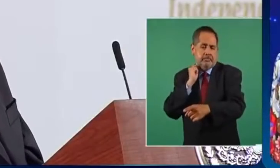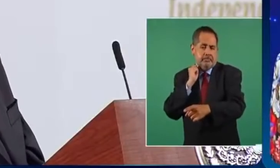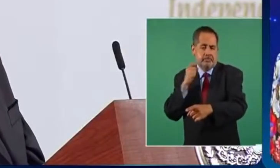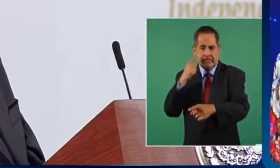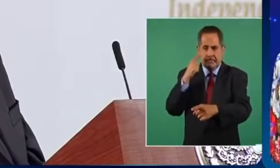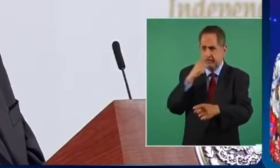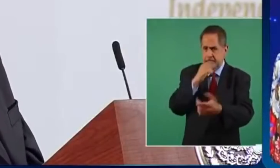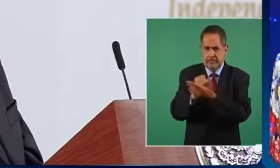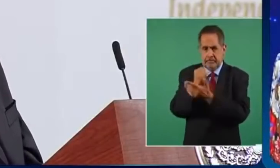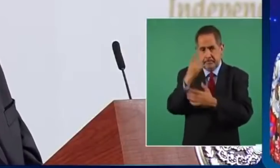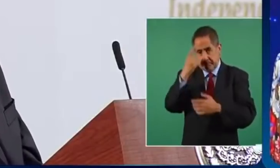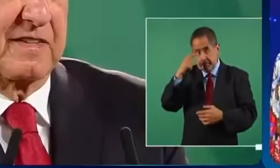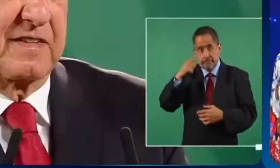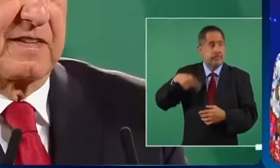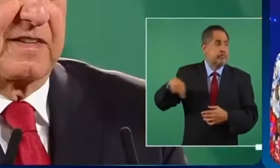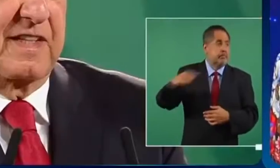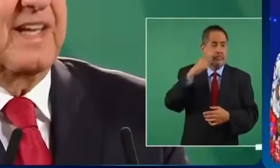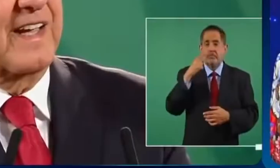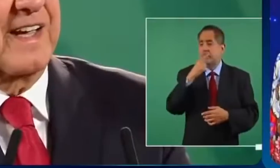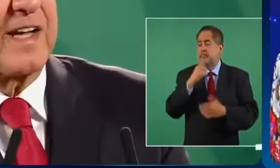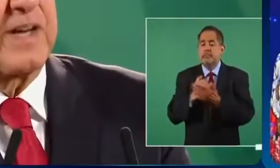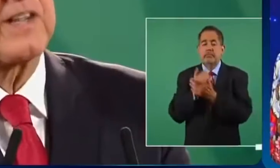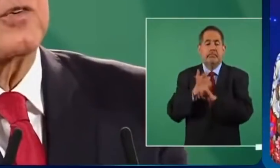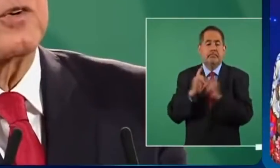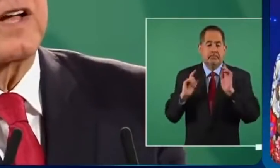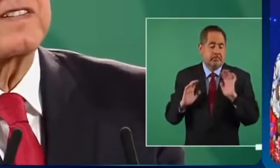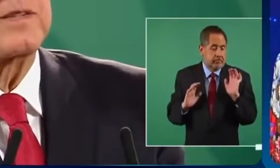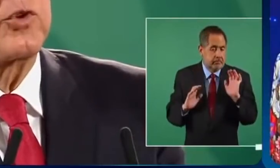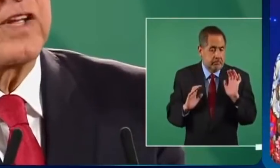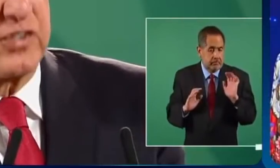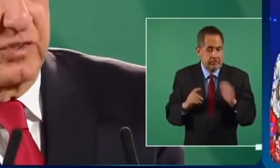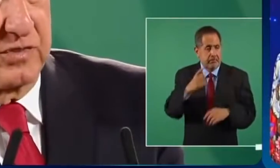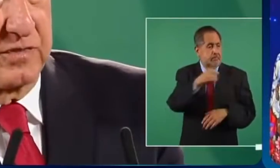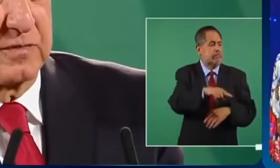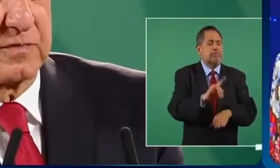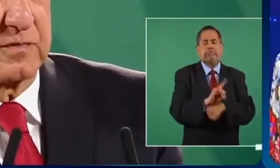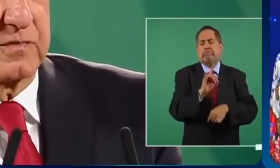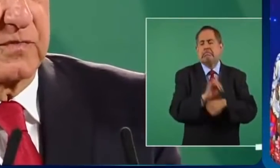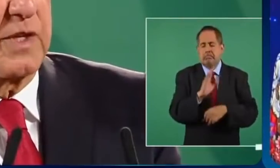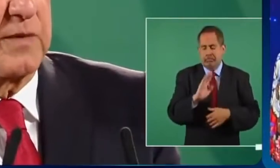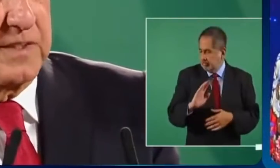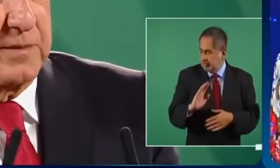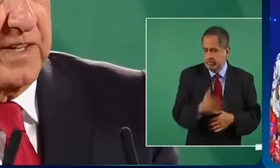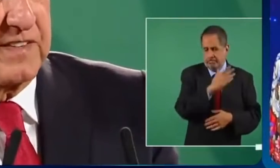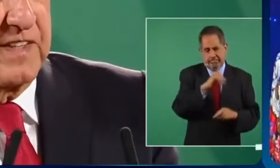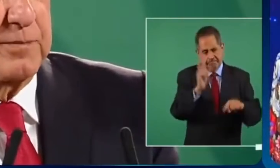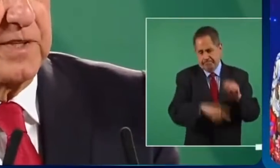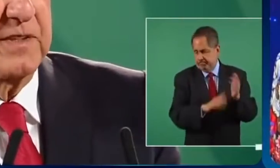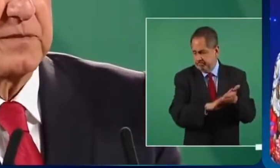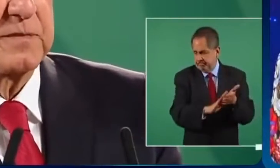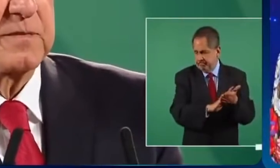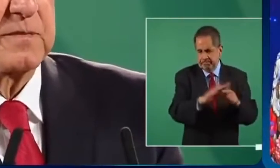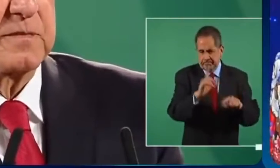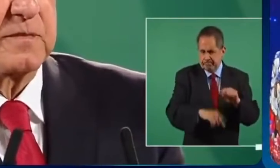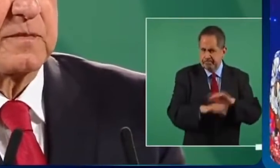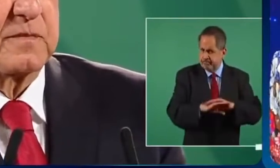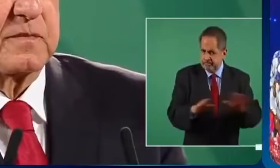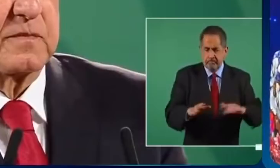democracia en el país y acabar con la simulación de una vez y para siempre